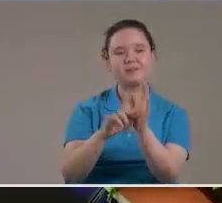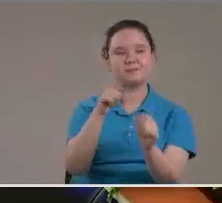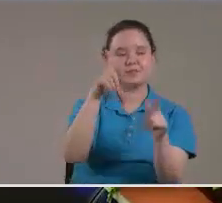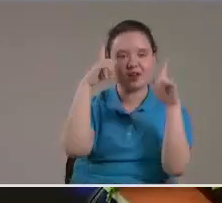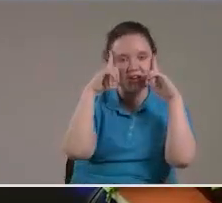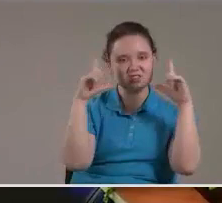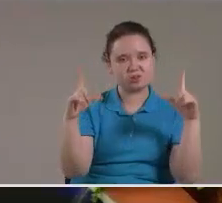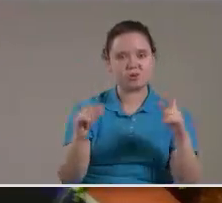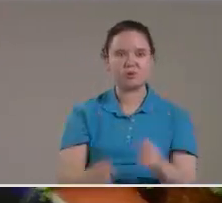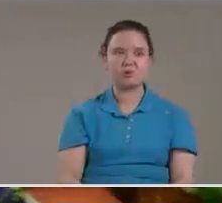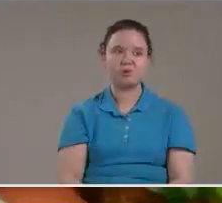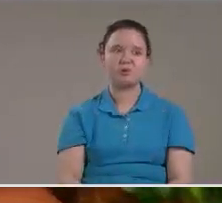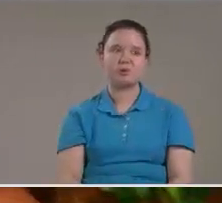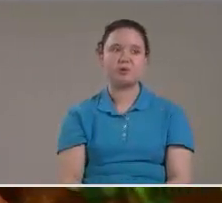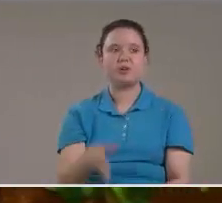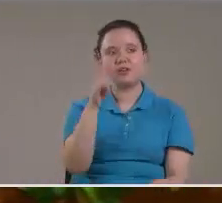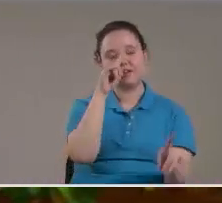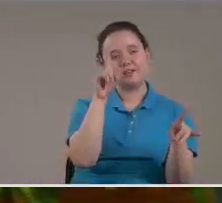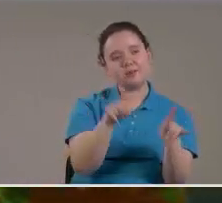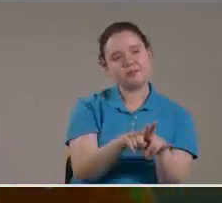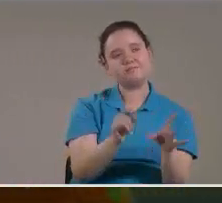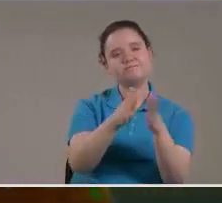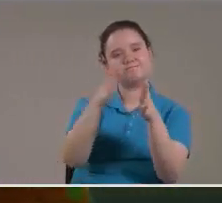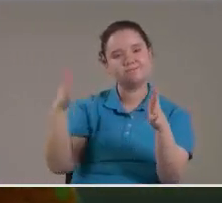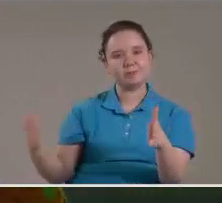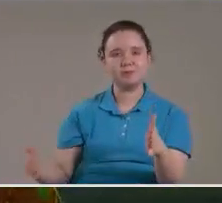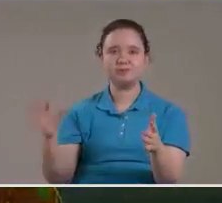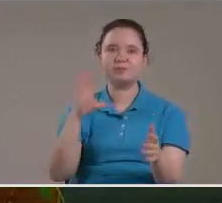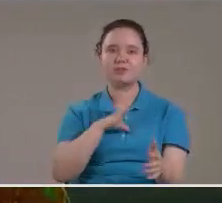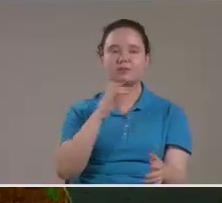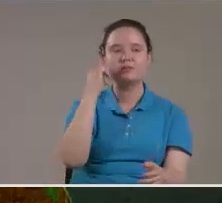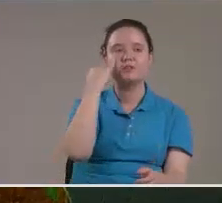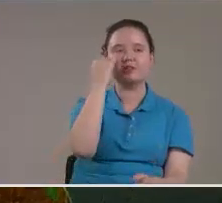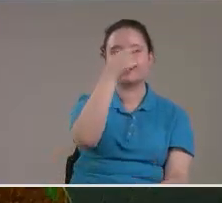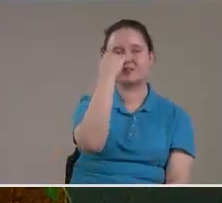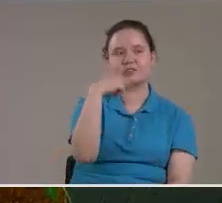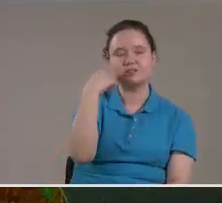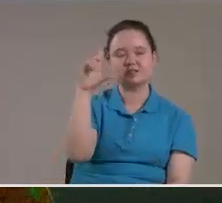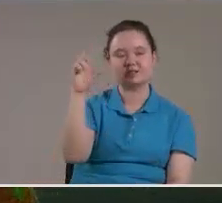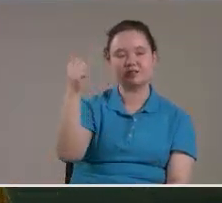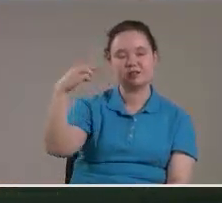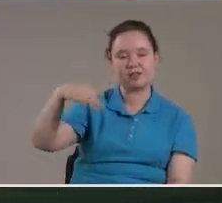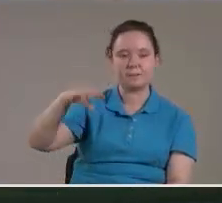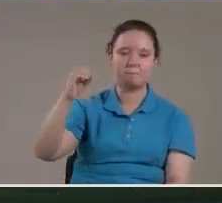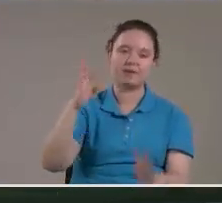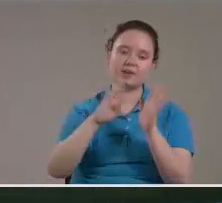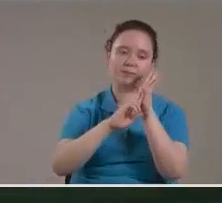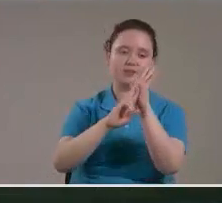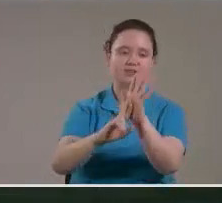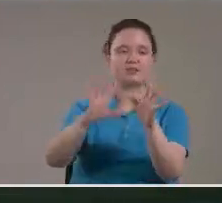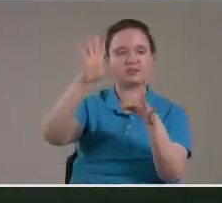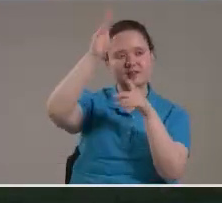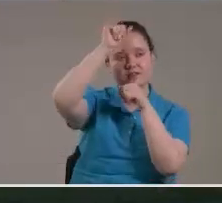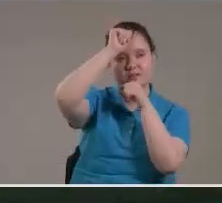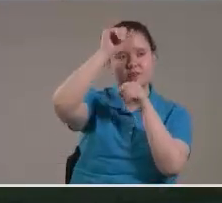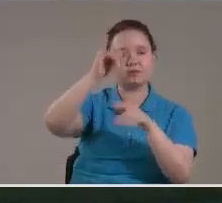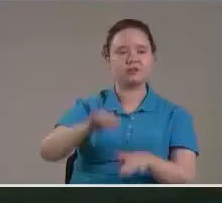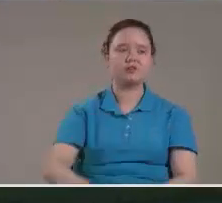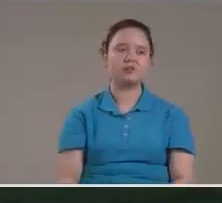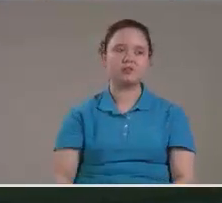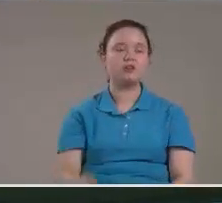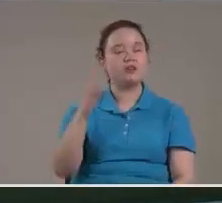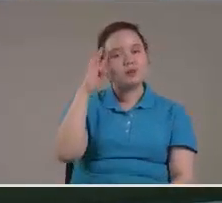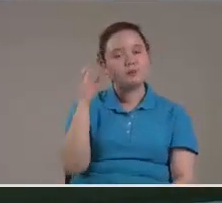Por otro lado tenemos al Islam Que representan a la luna Porque